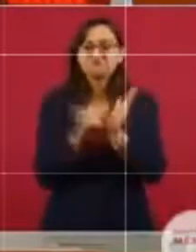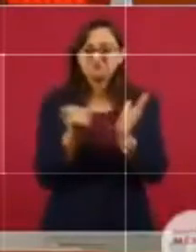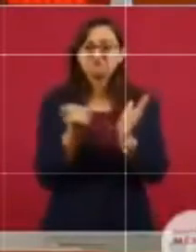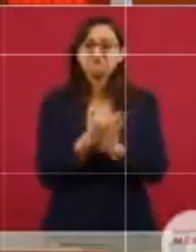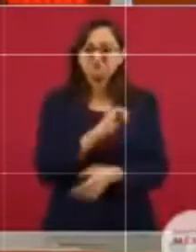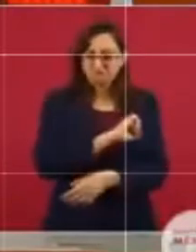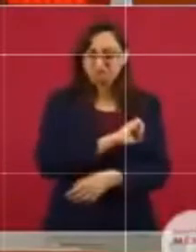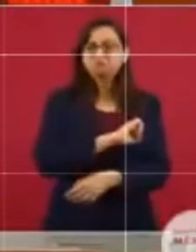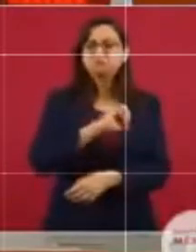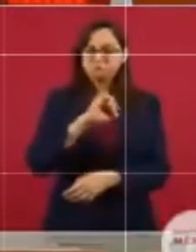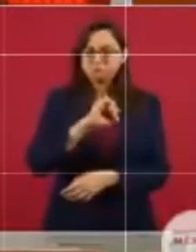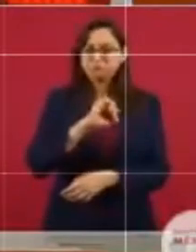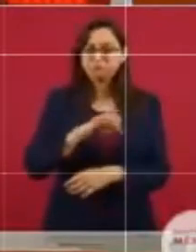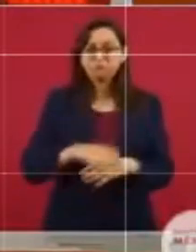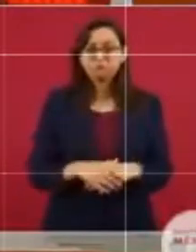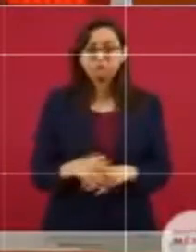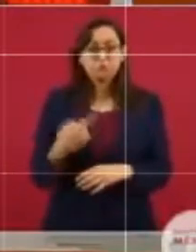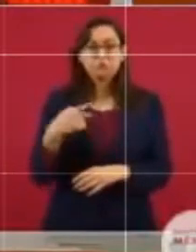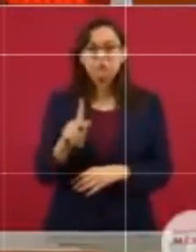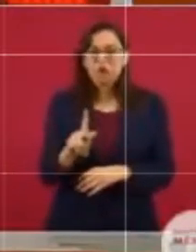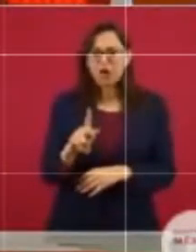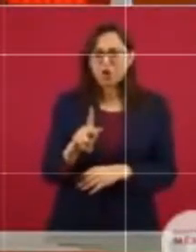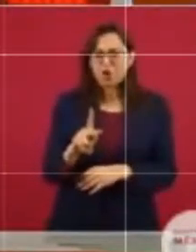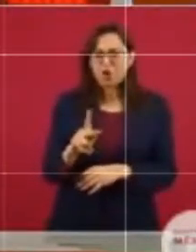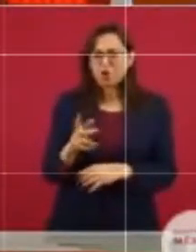En términos reales no hay aumento.